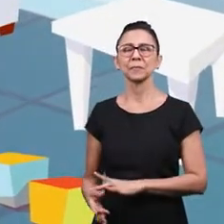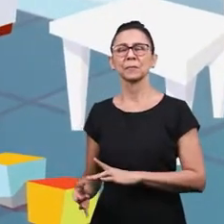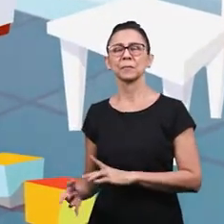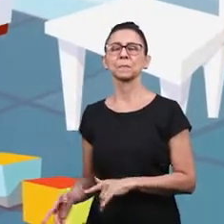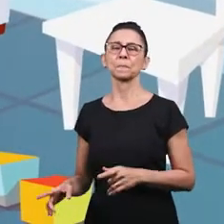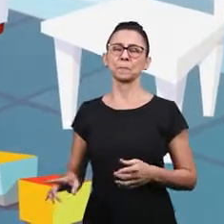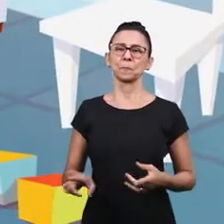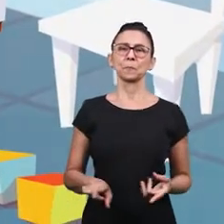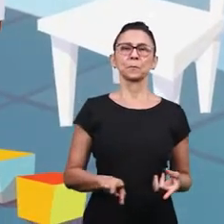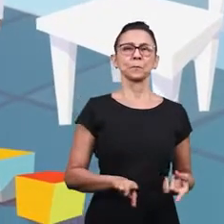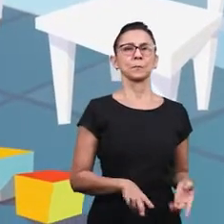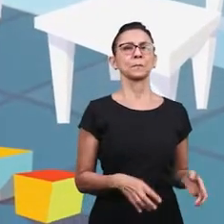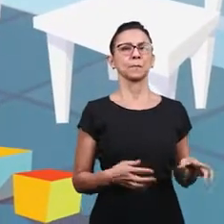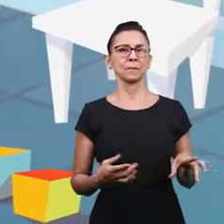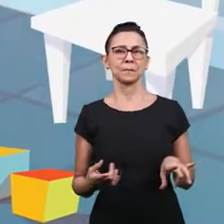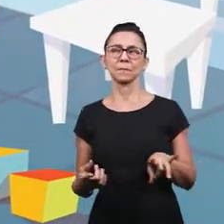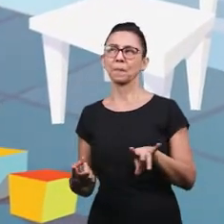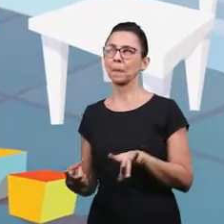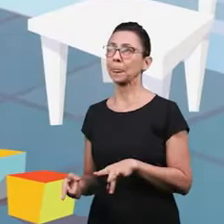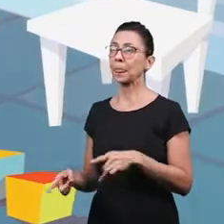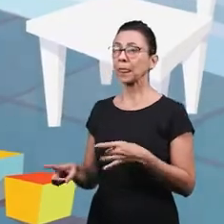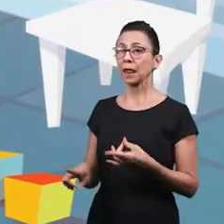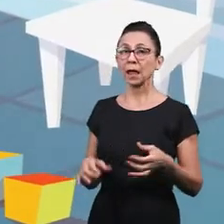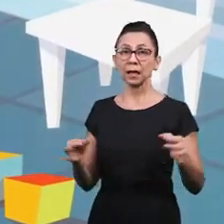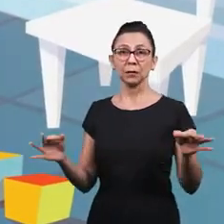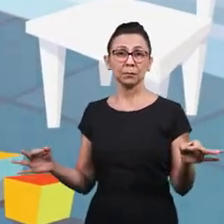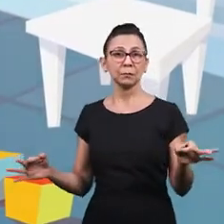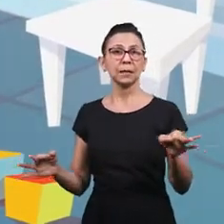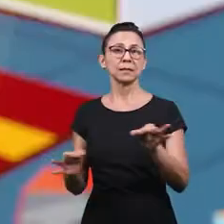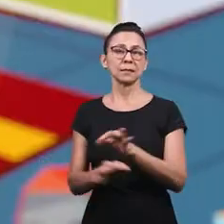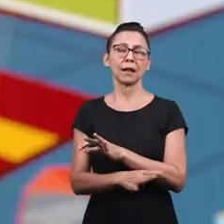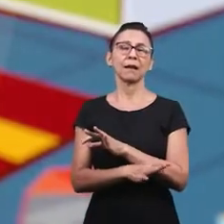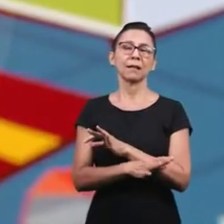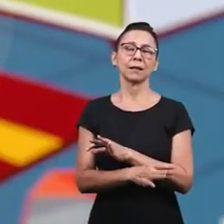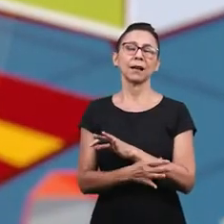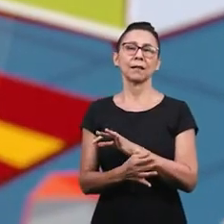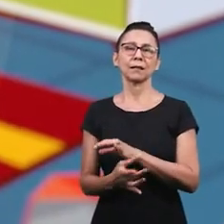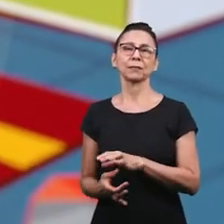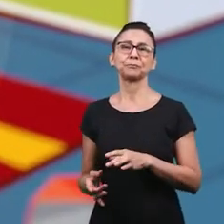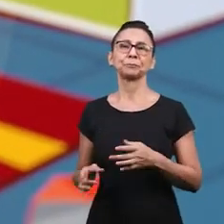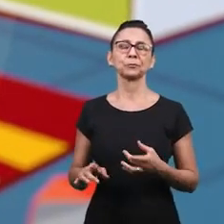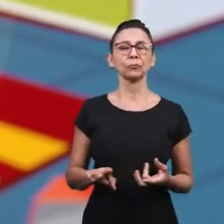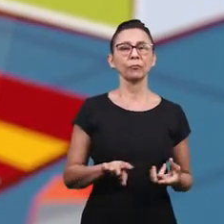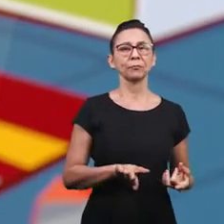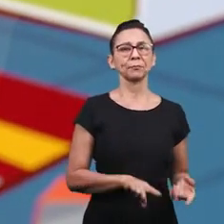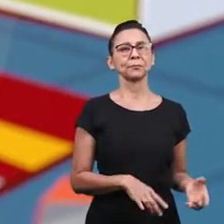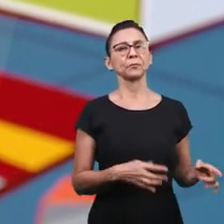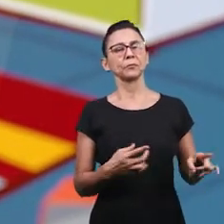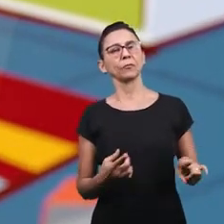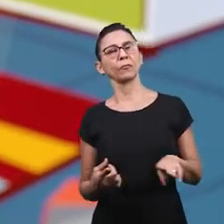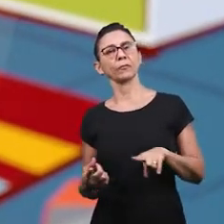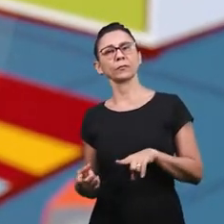Y me basará Y me basará